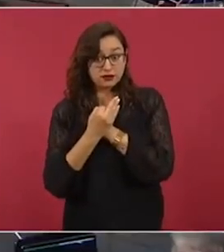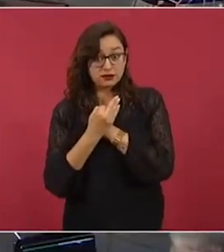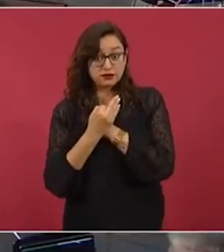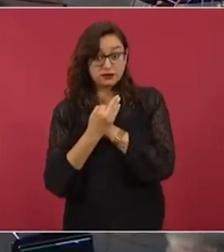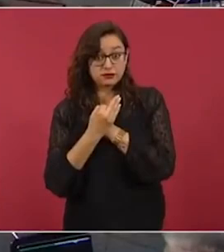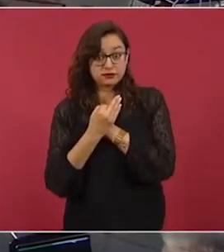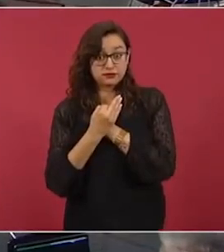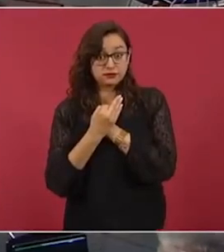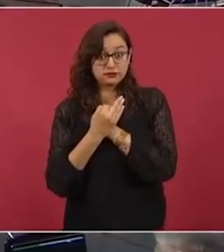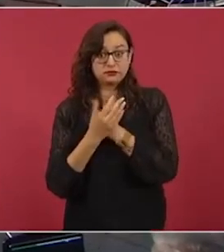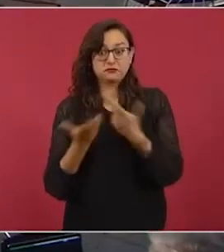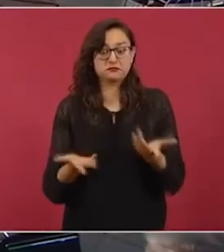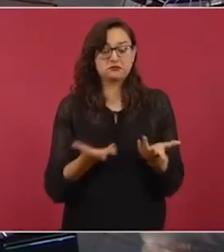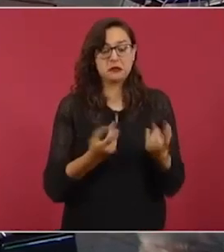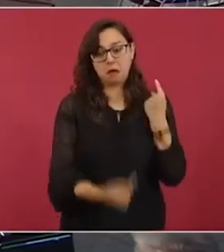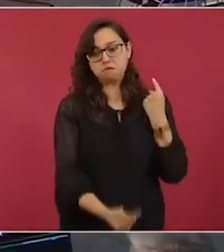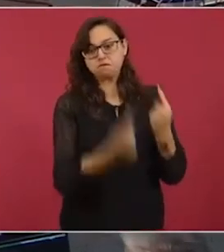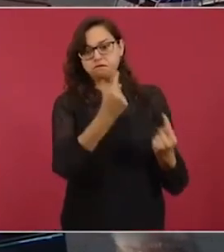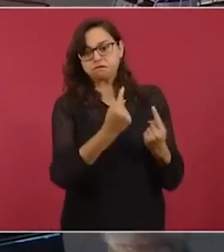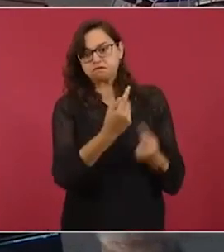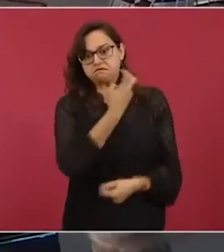y entonces me atacan